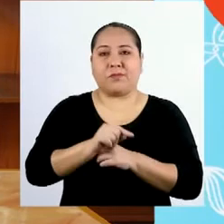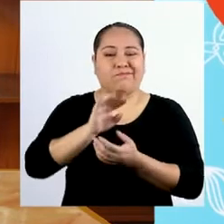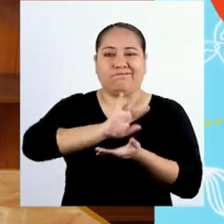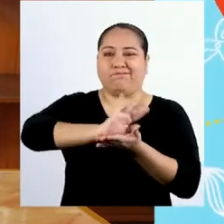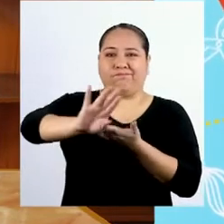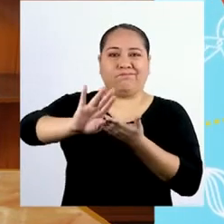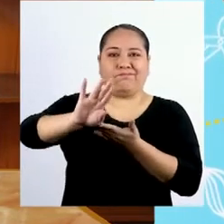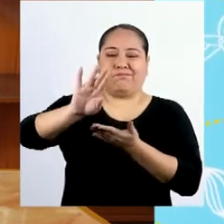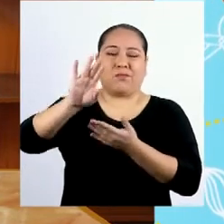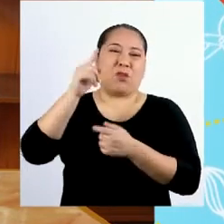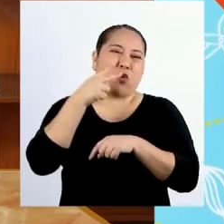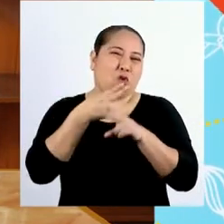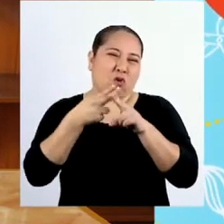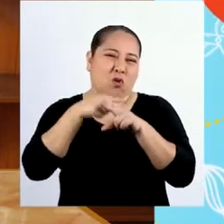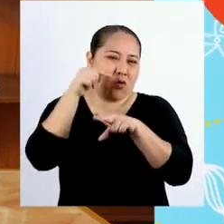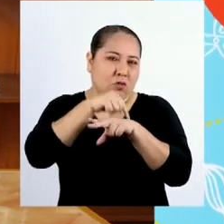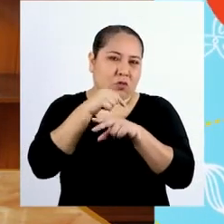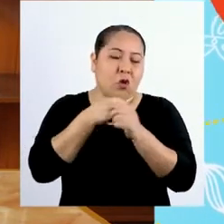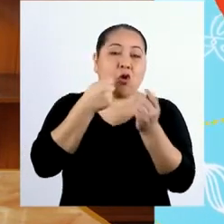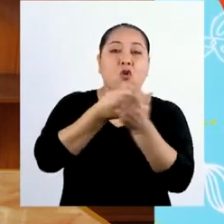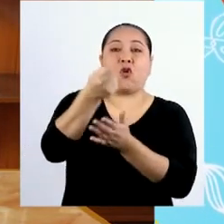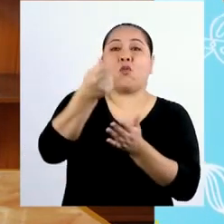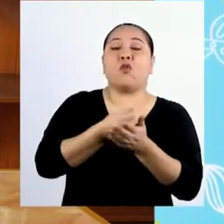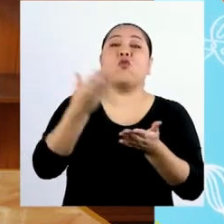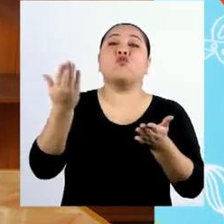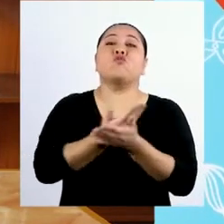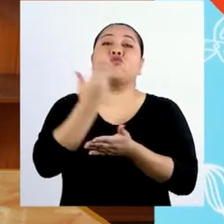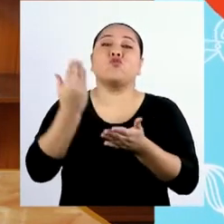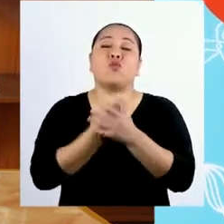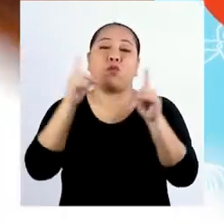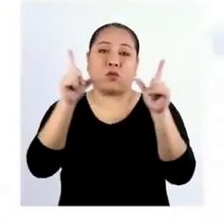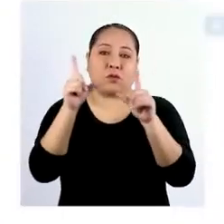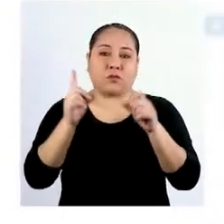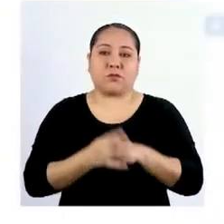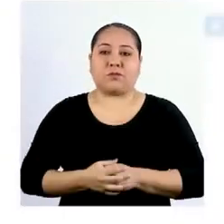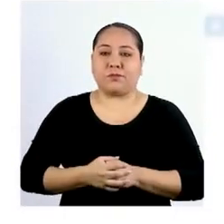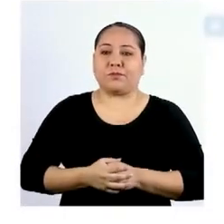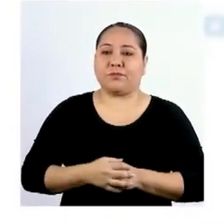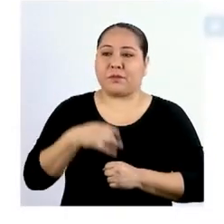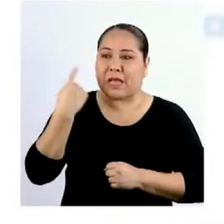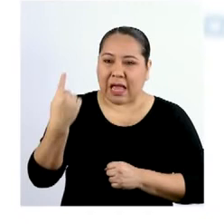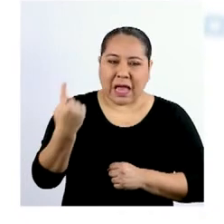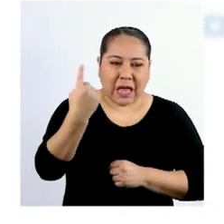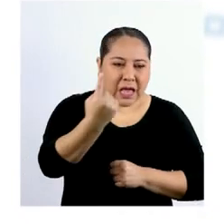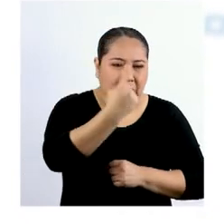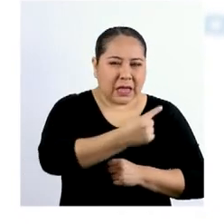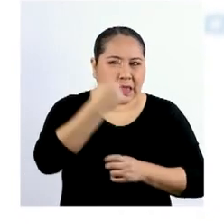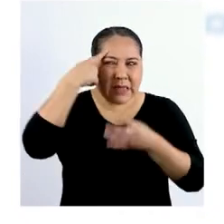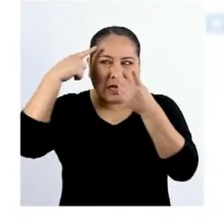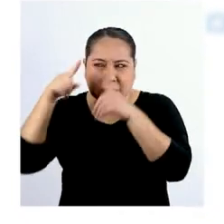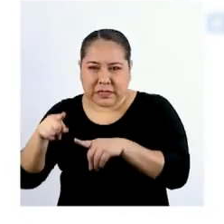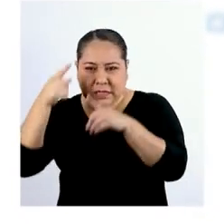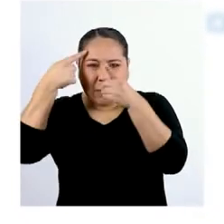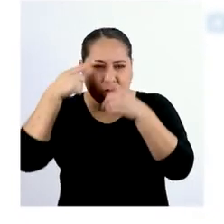Renunciaron al menos por un tiempo a comprar un nuevo televisor. Cada vez que decidimos satisfacer una